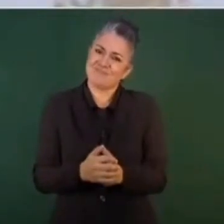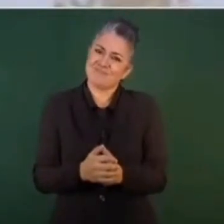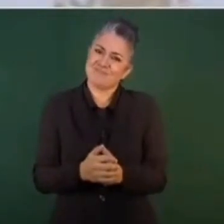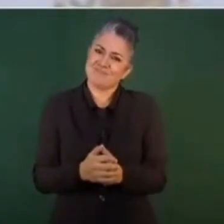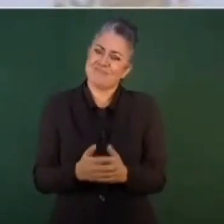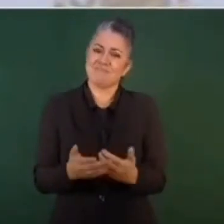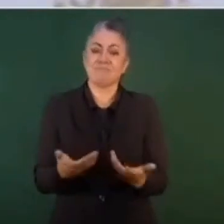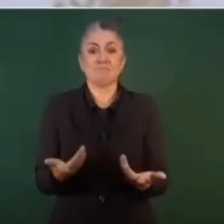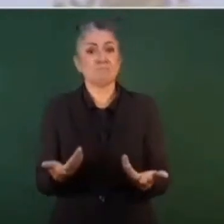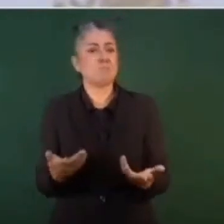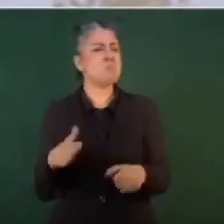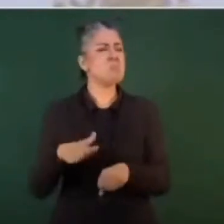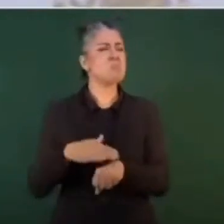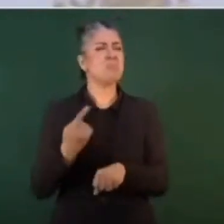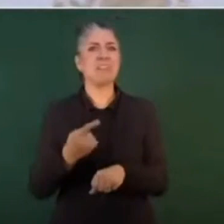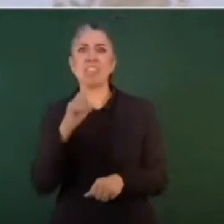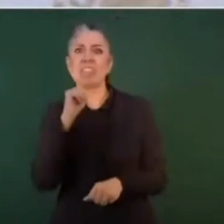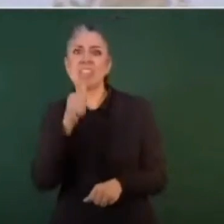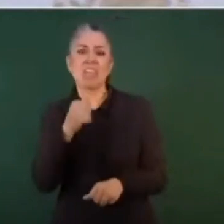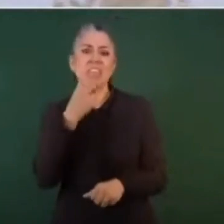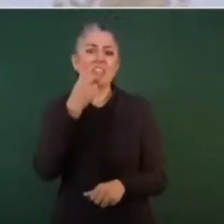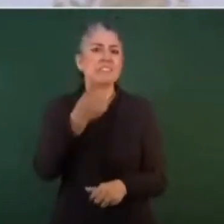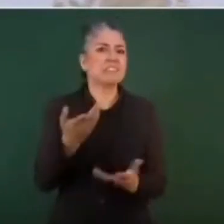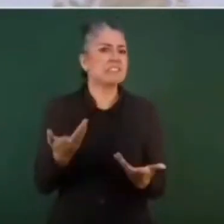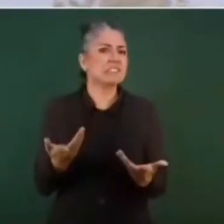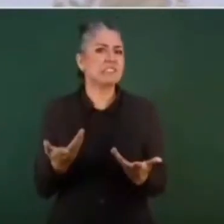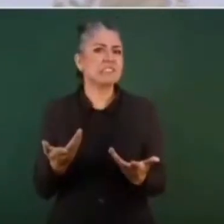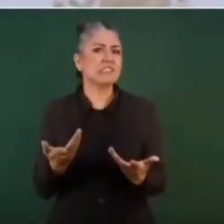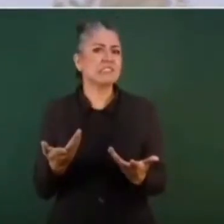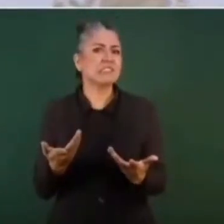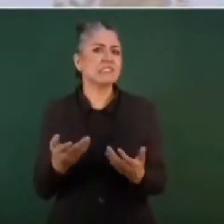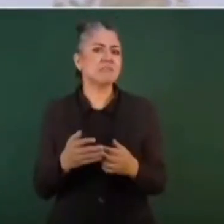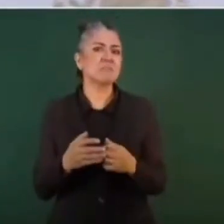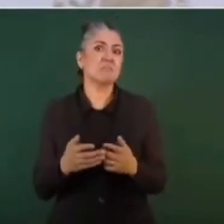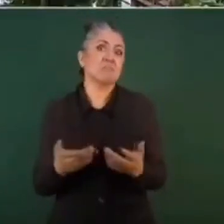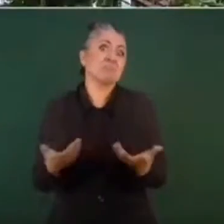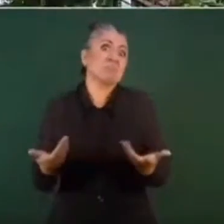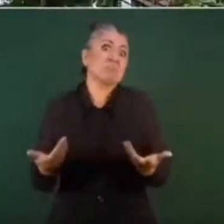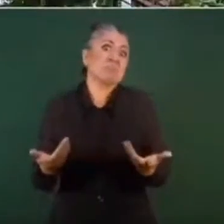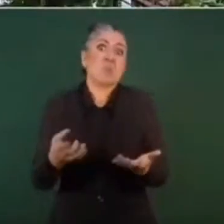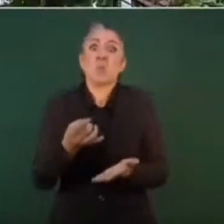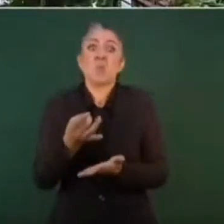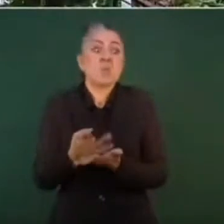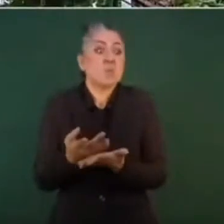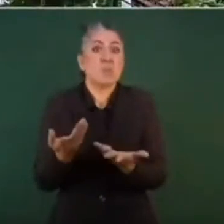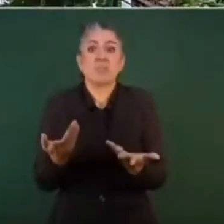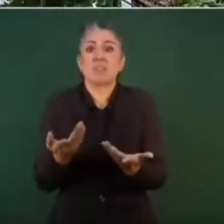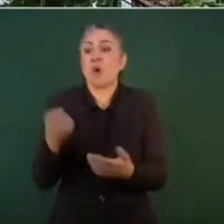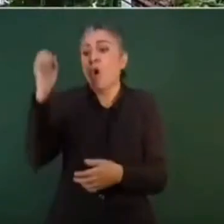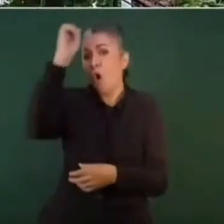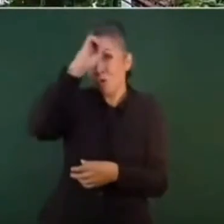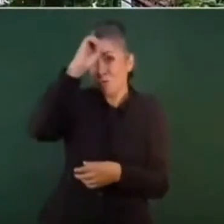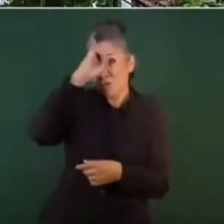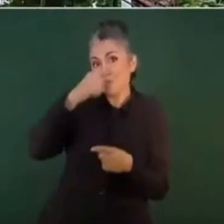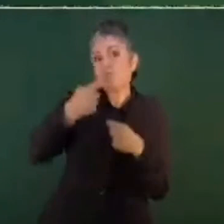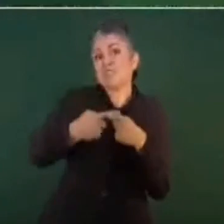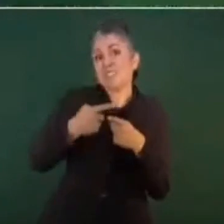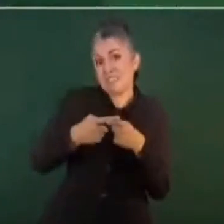porque pues nada más era la opinión